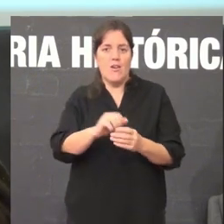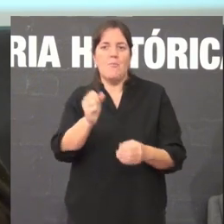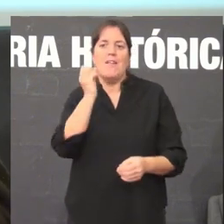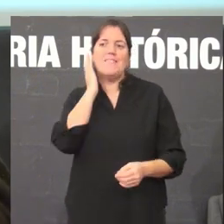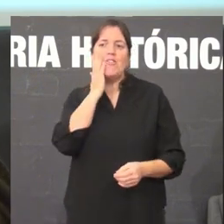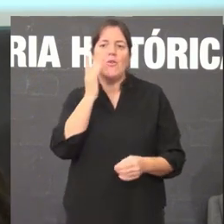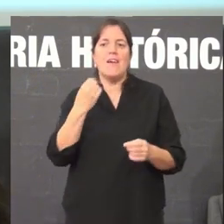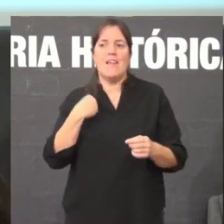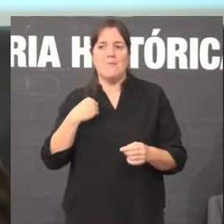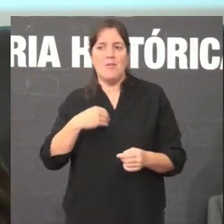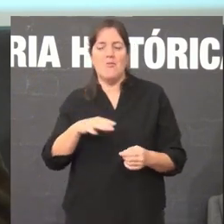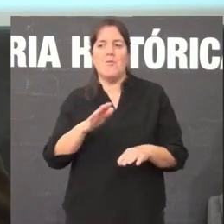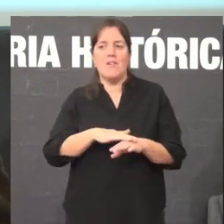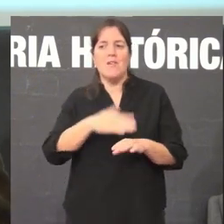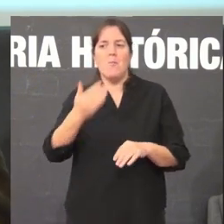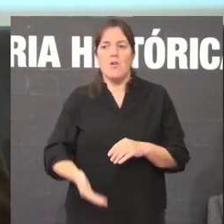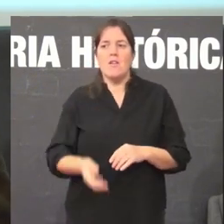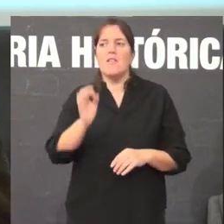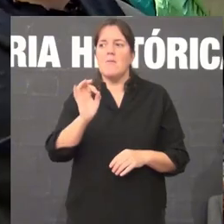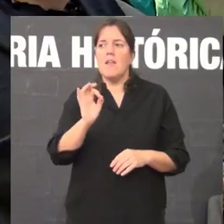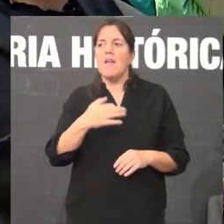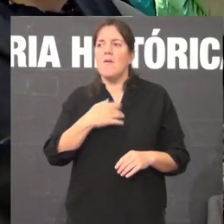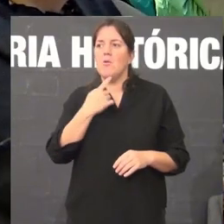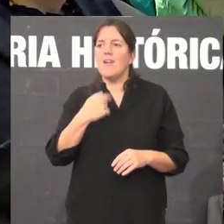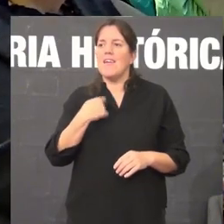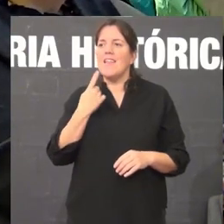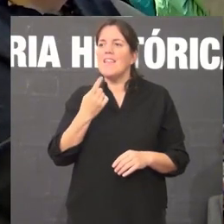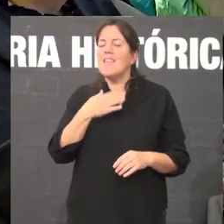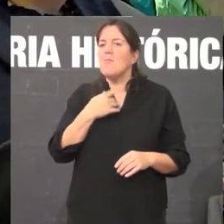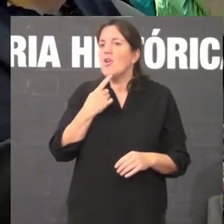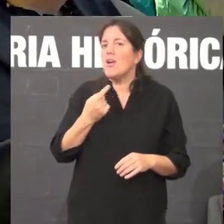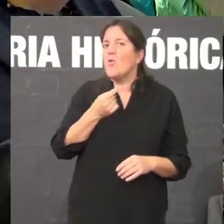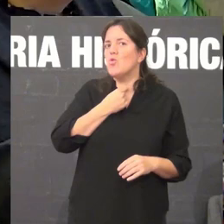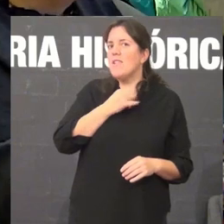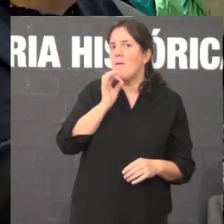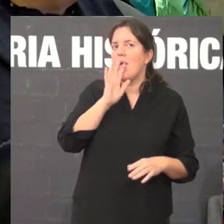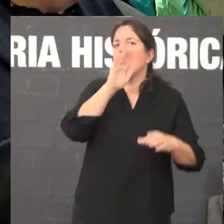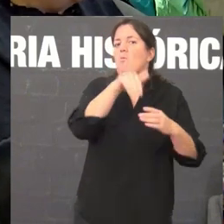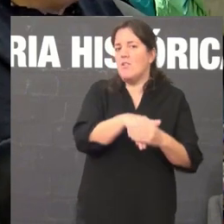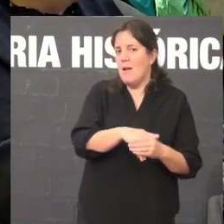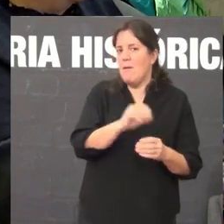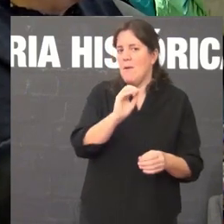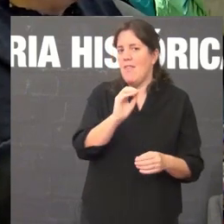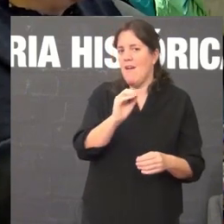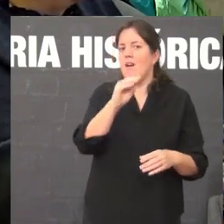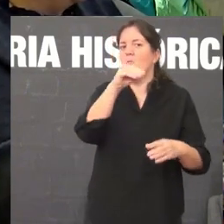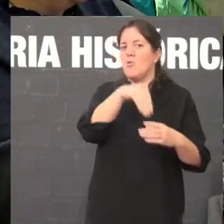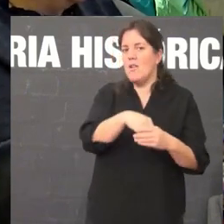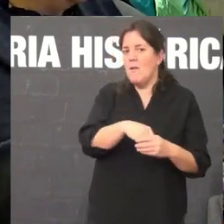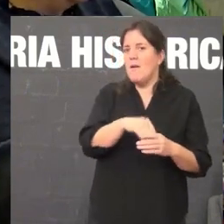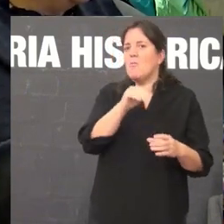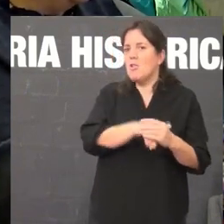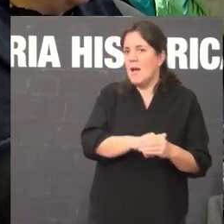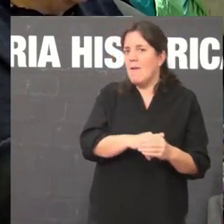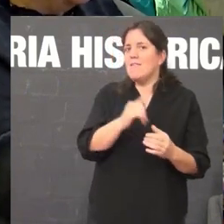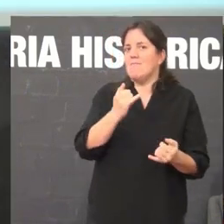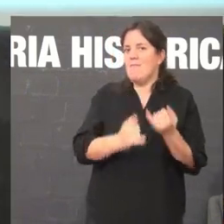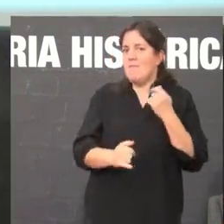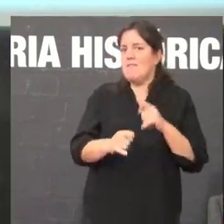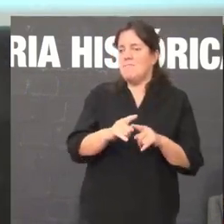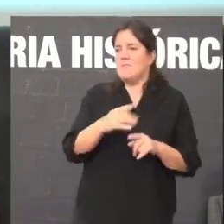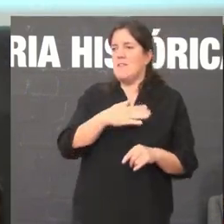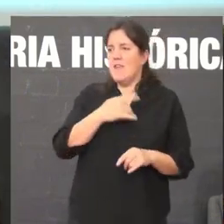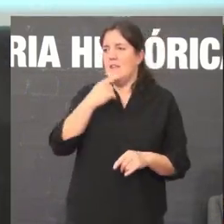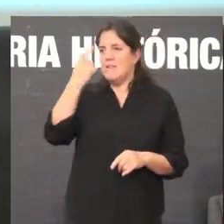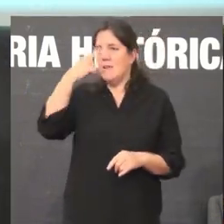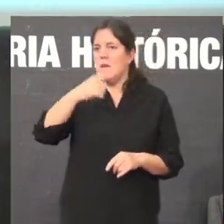importante porque votar polas tanxugueiras era custaba e votabas como non sei se me farán caso non? era e mesmo así votabas e xa sabíamos que